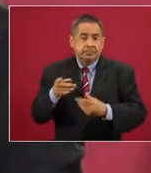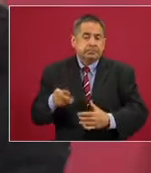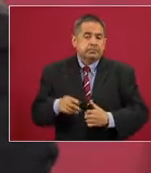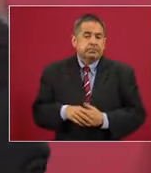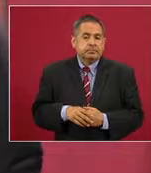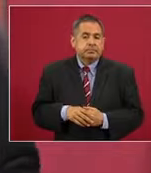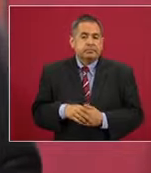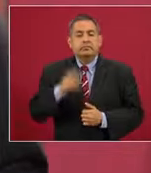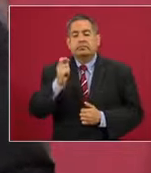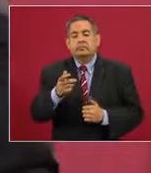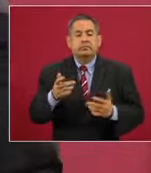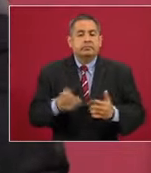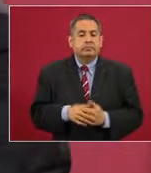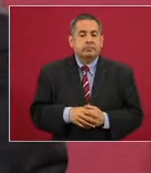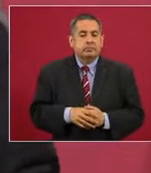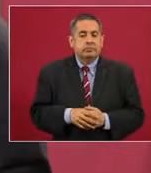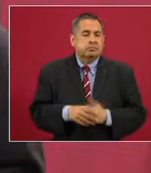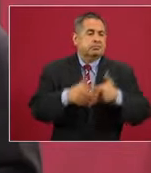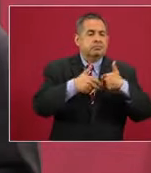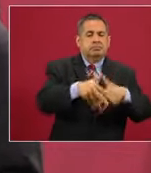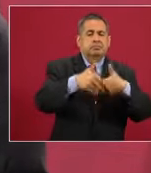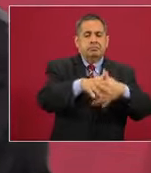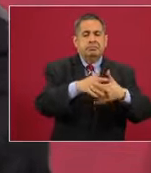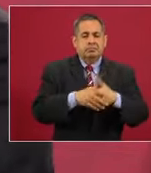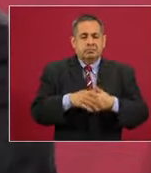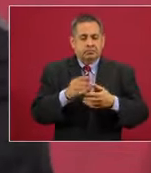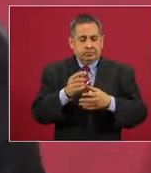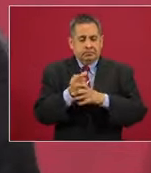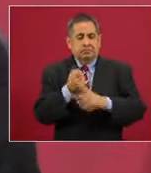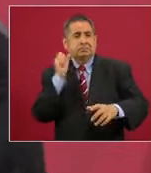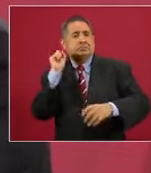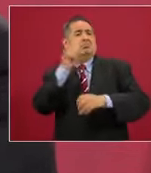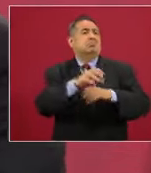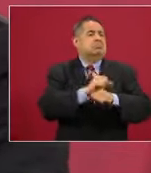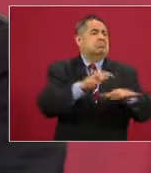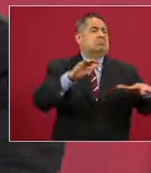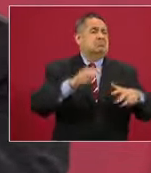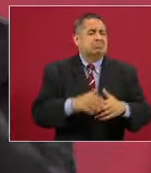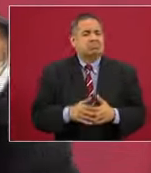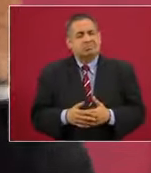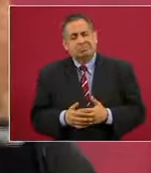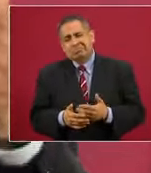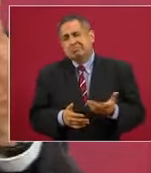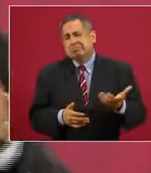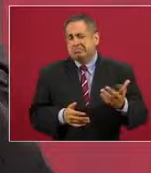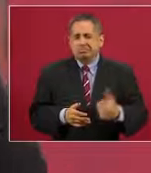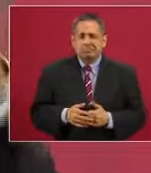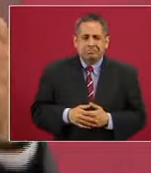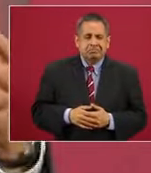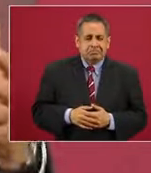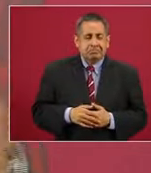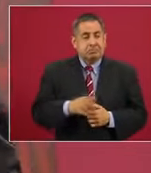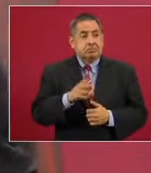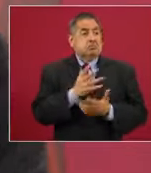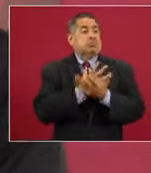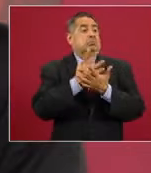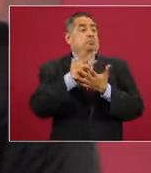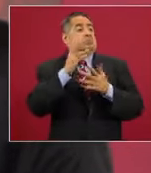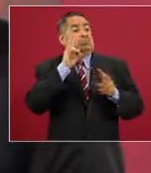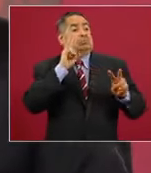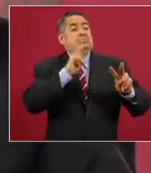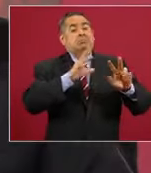Esto de una manifestación y tirar bombas y todo, pues puede ser muy espectacular,